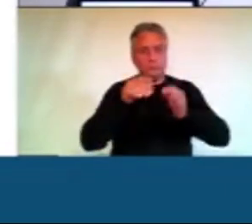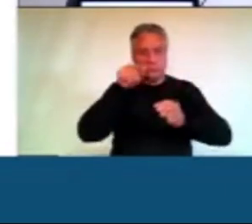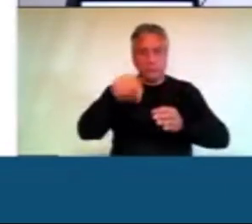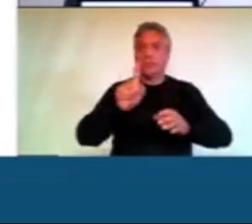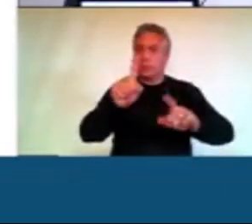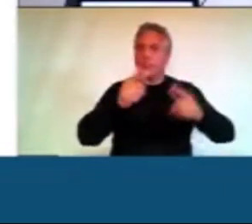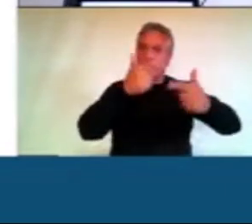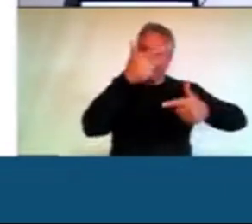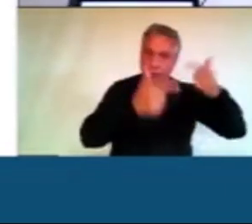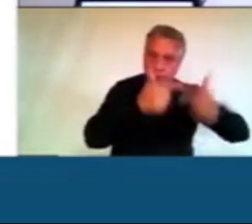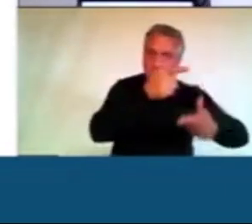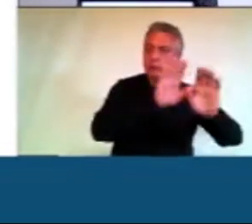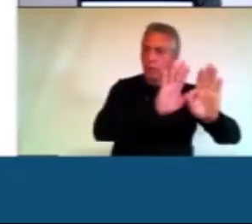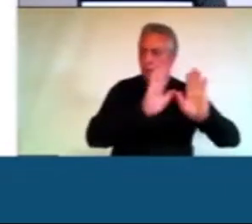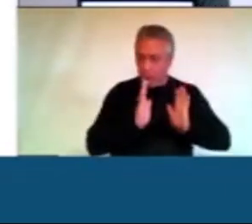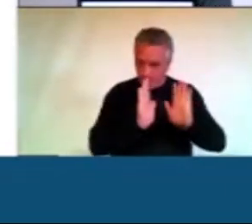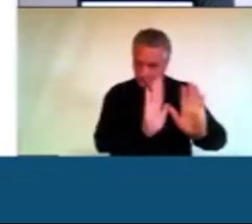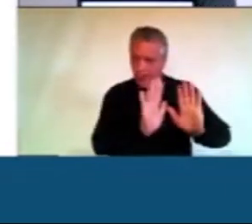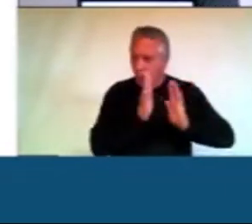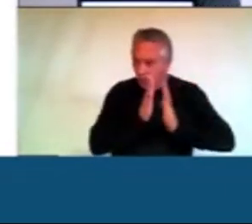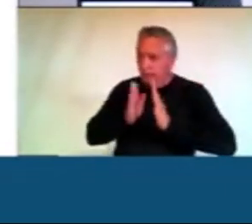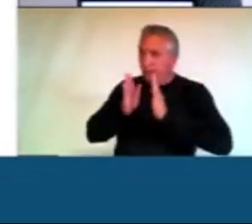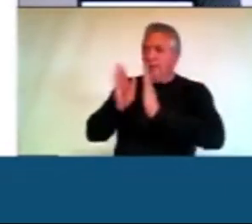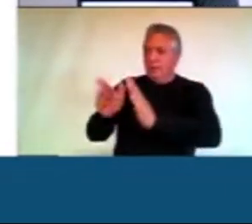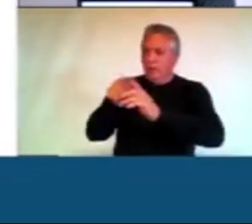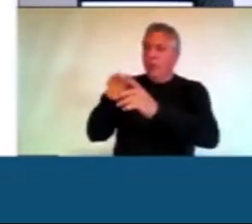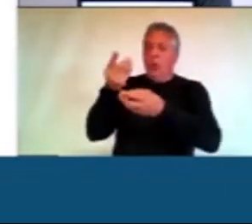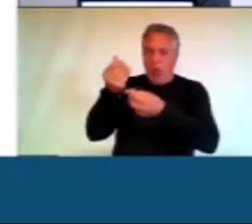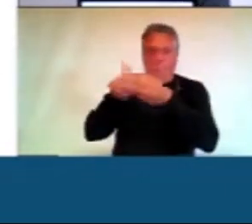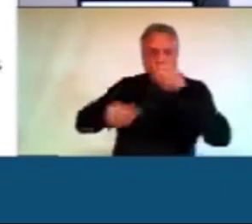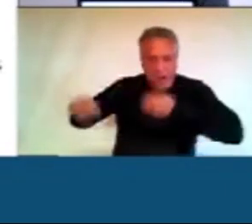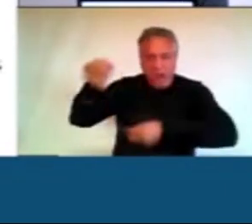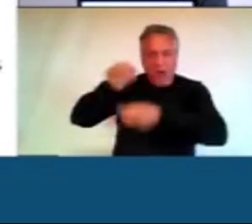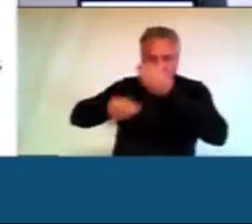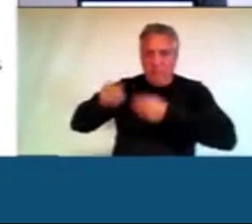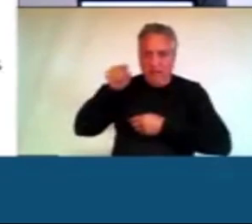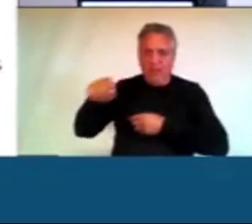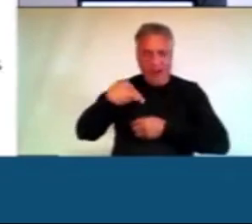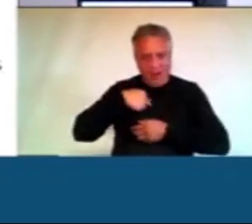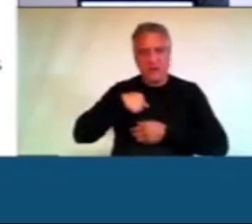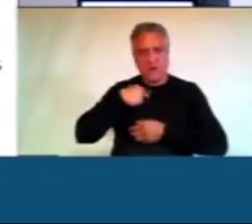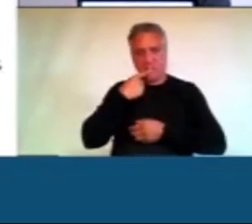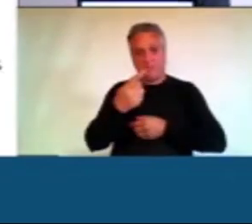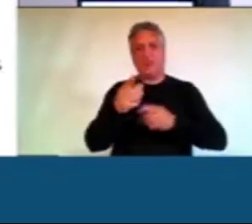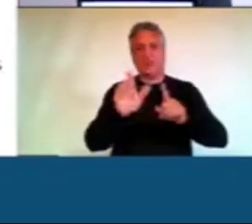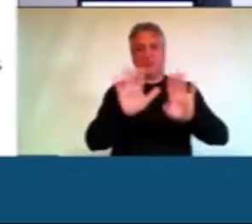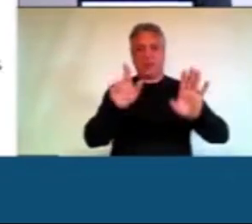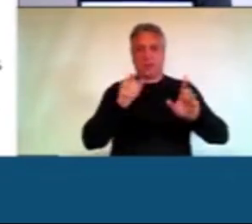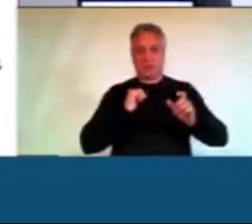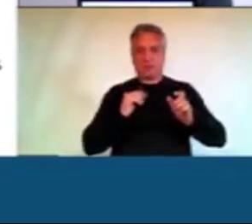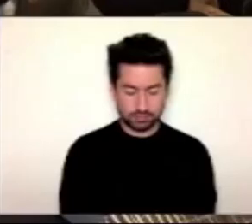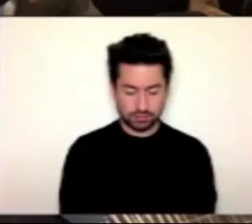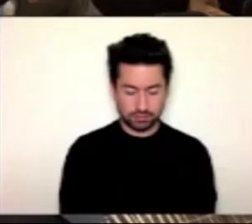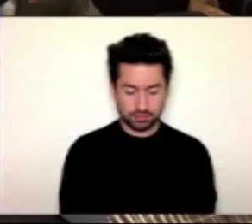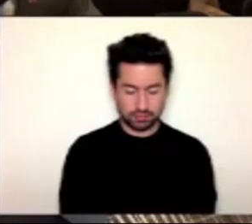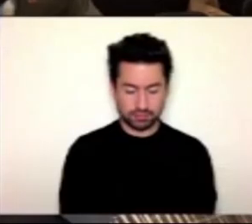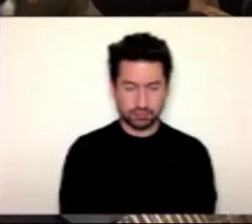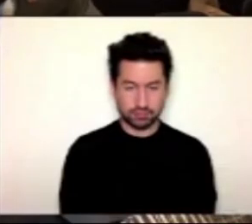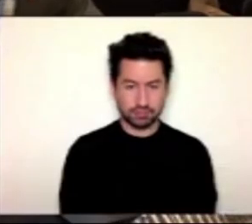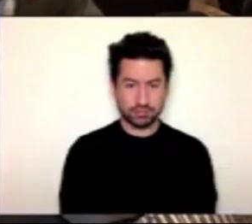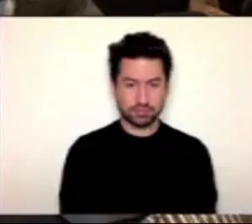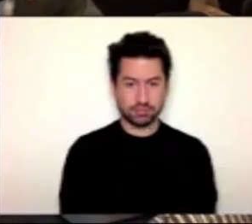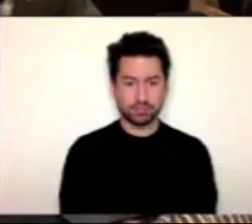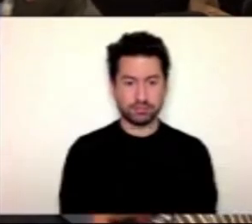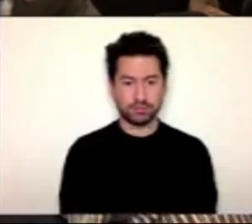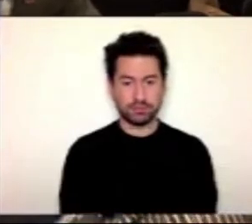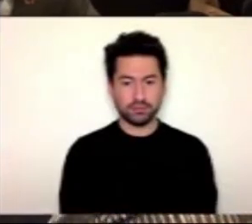organismos, desde los países hacia arriba. Button up, tiene que ser un debate de ese tipo. Porque si la vamos a hacer en los organismos y la va a bajar y vamos a decidir los decretos,